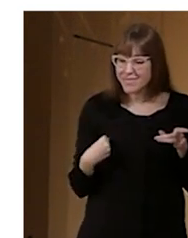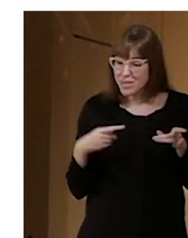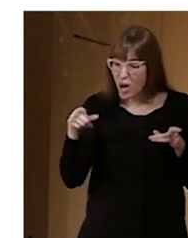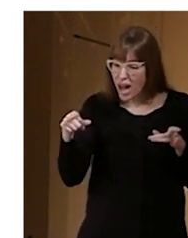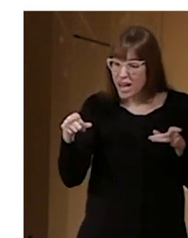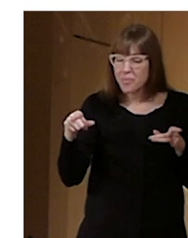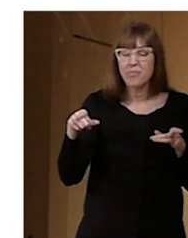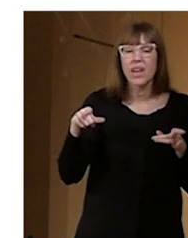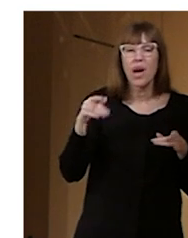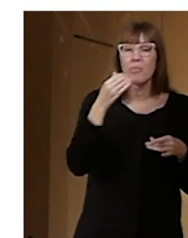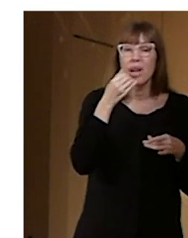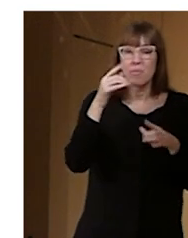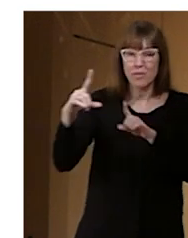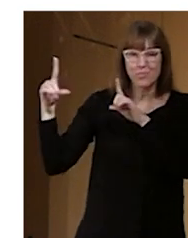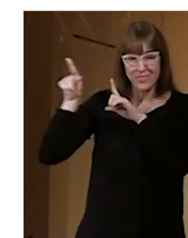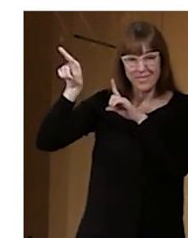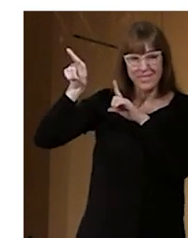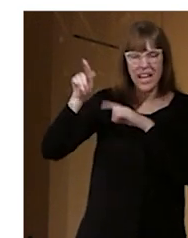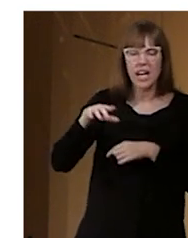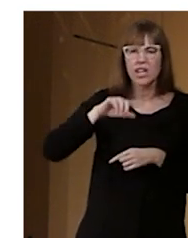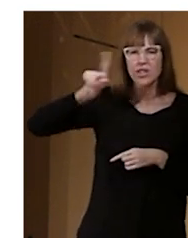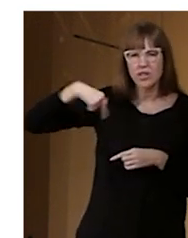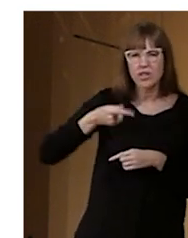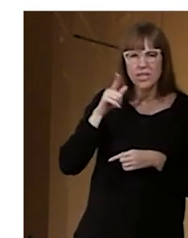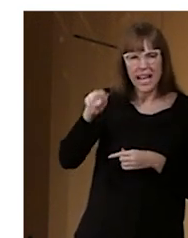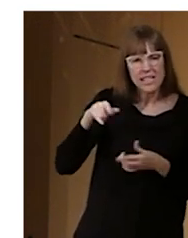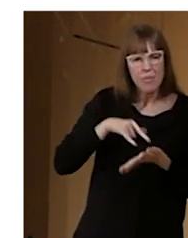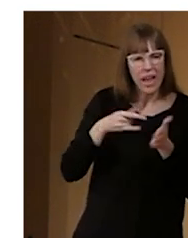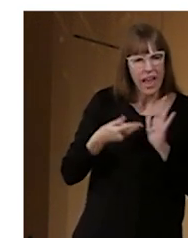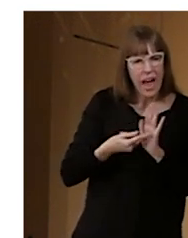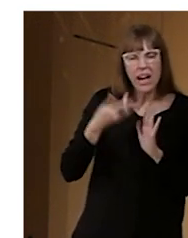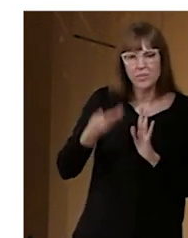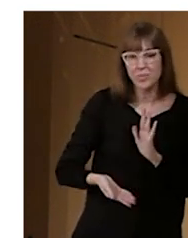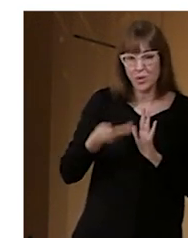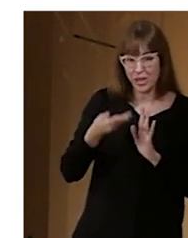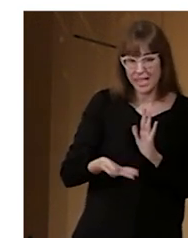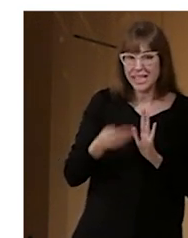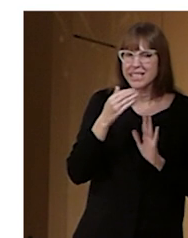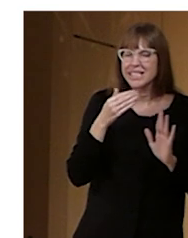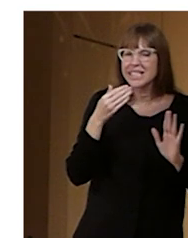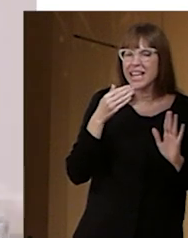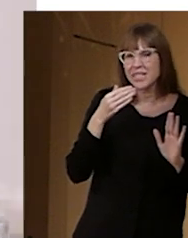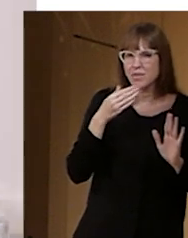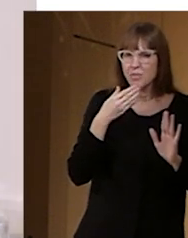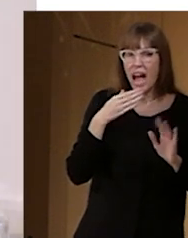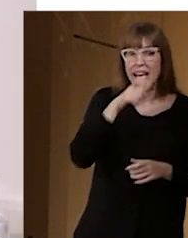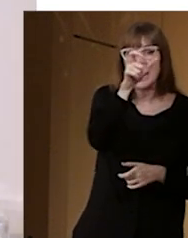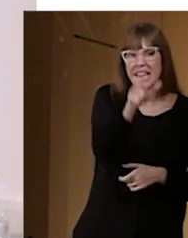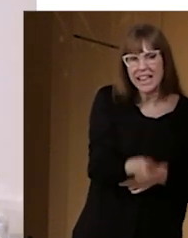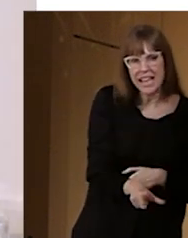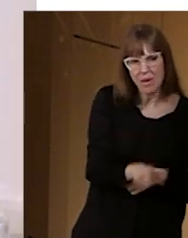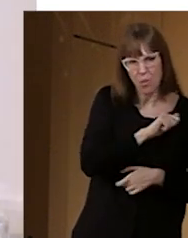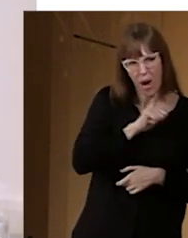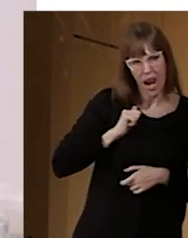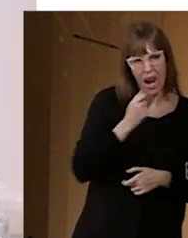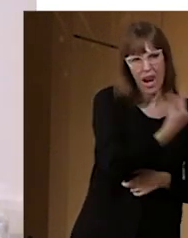porque promovemos esta medida. El bucle magnético individual, ¿vale? como, bueno, me voy a la segunda parte, es algo que